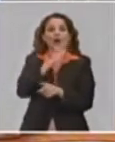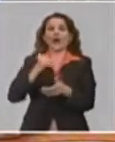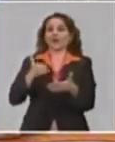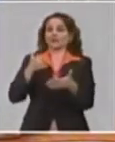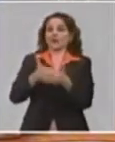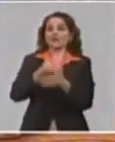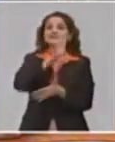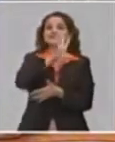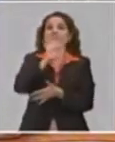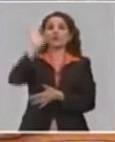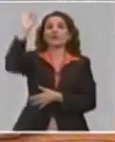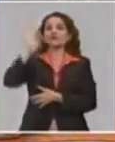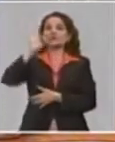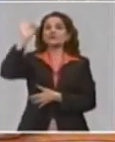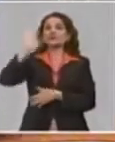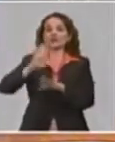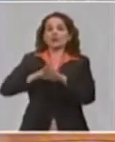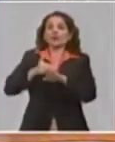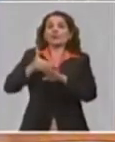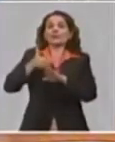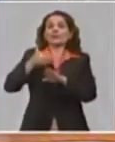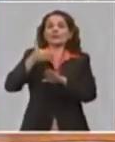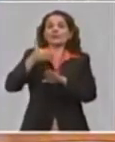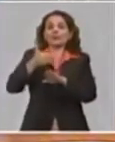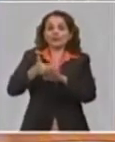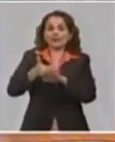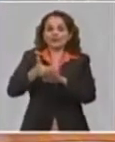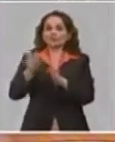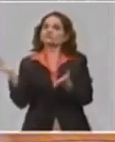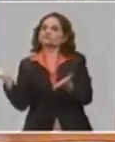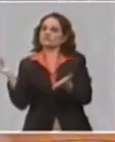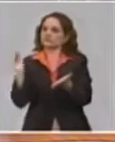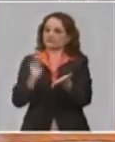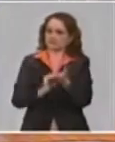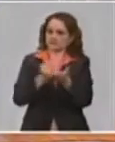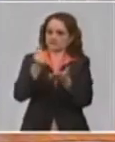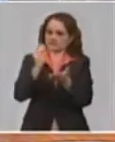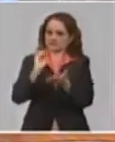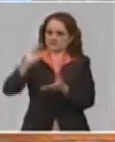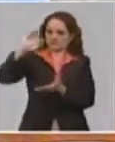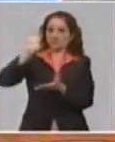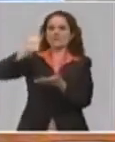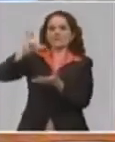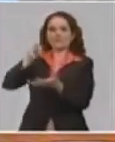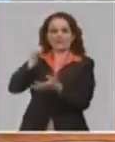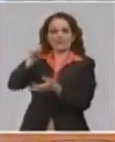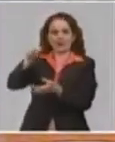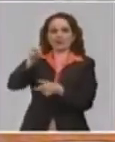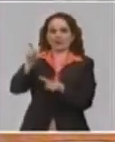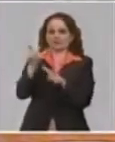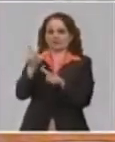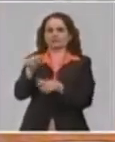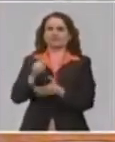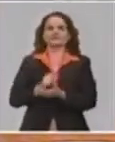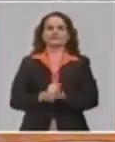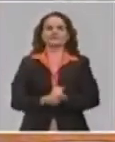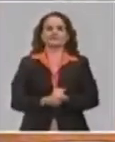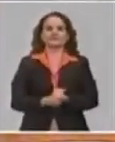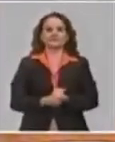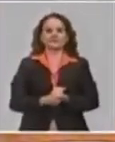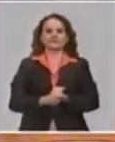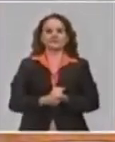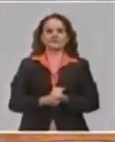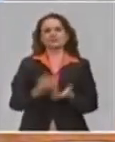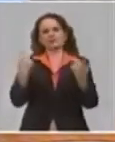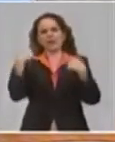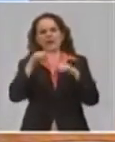y después se van a autorizar su reposición posterior. O sea, ha habido un grupo de medidas, básicamente de